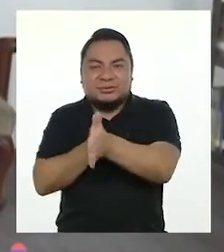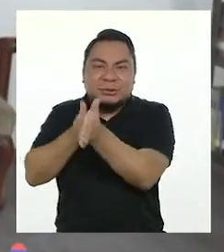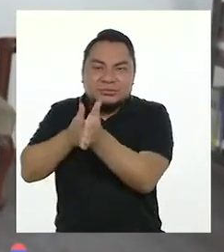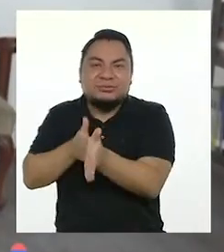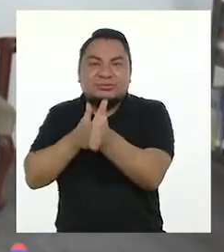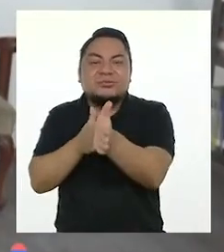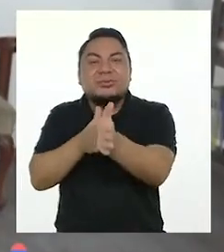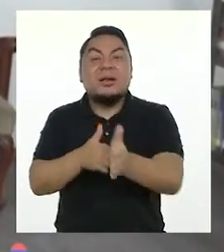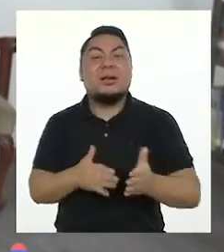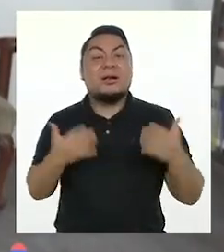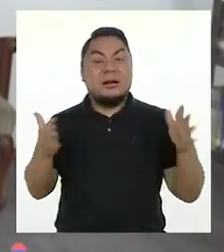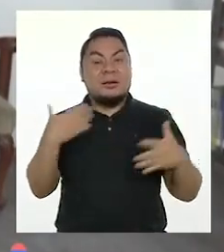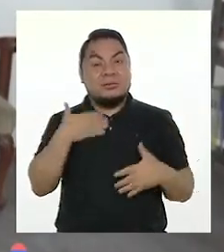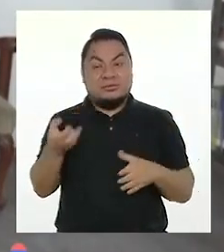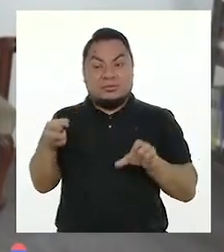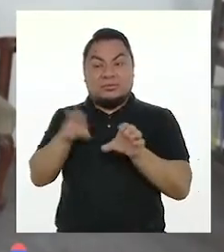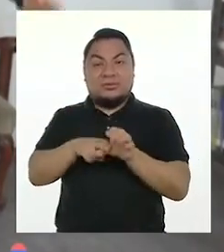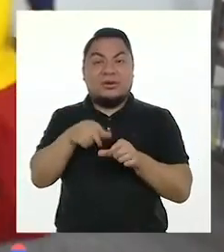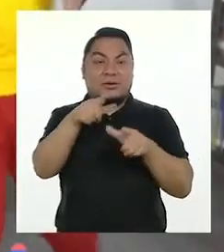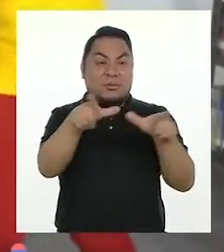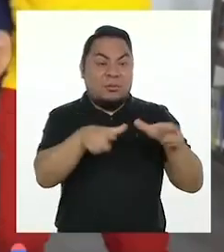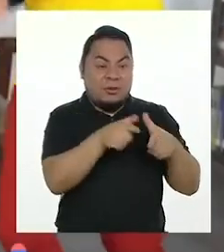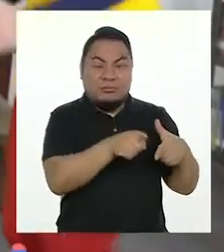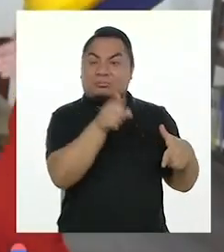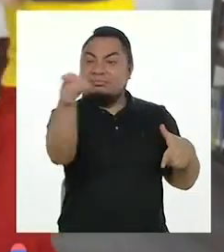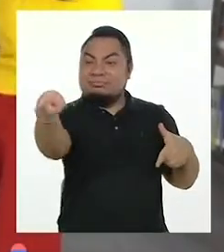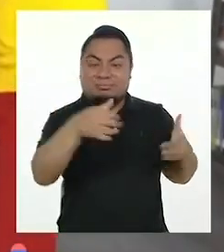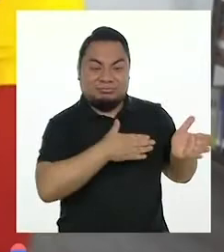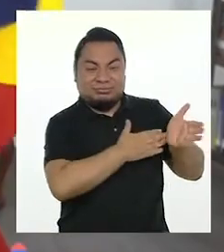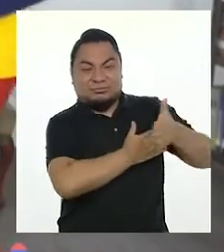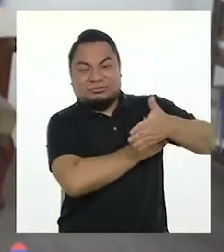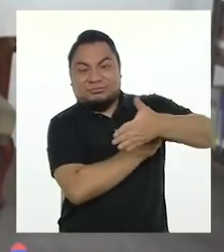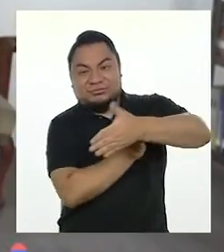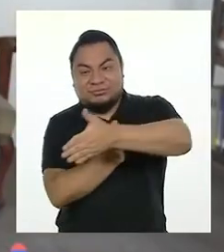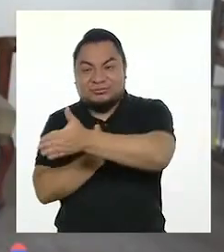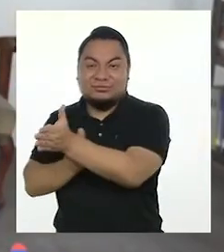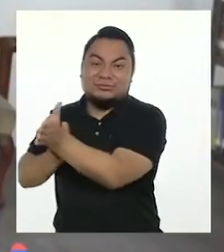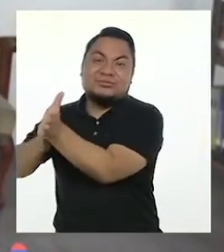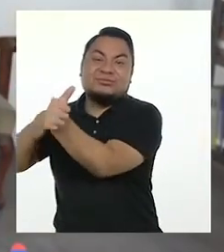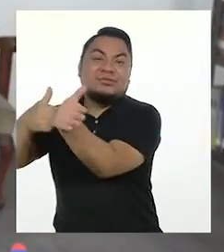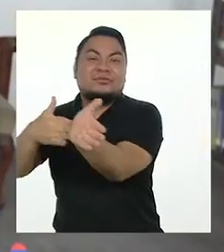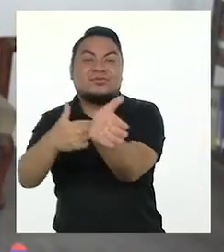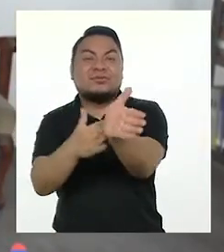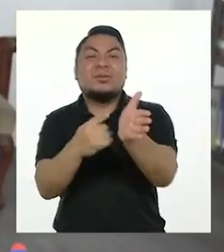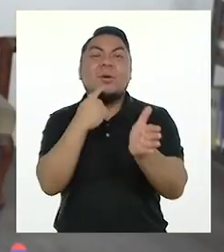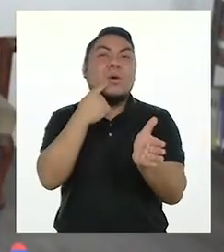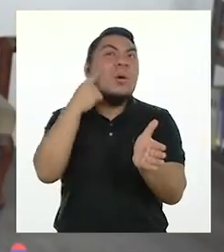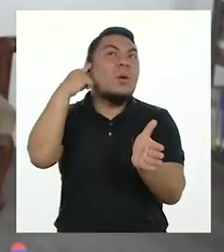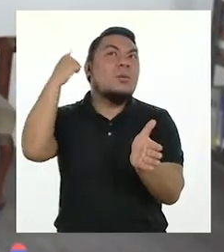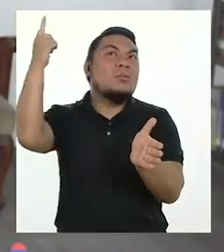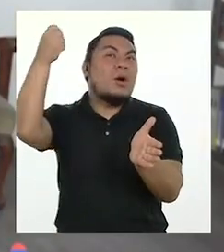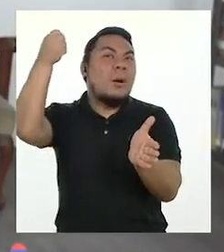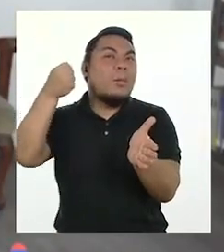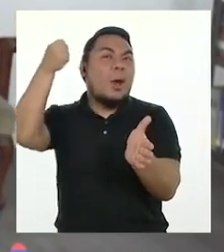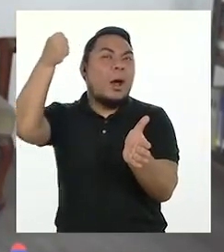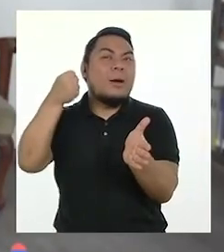¡Y en tren puedo viajar de una ciudad a otra! ¡Y cómo suena el tren! ¡Pu-pú!